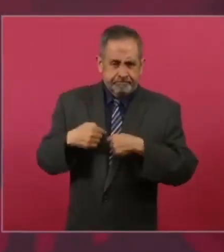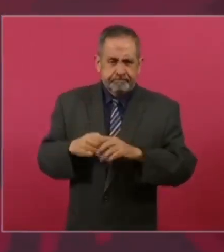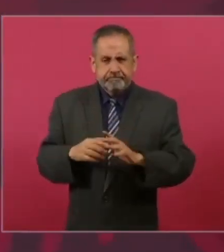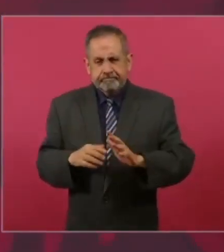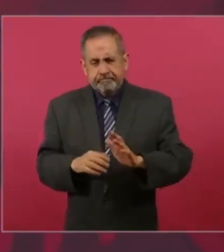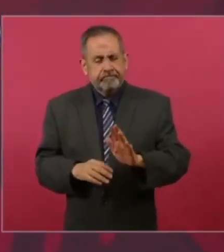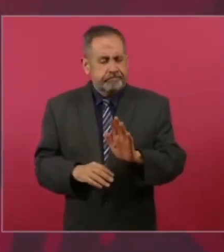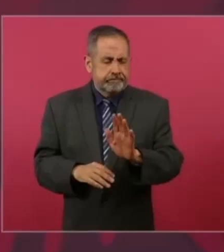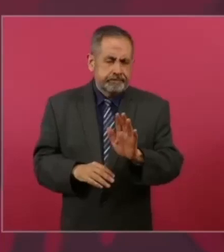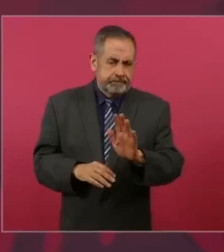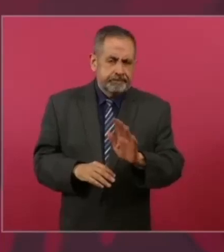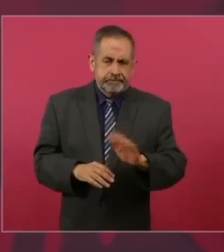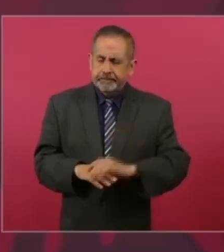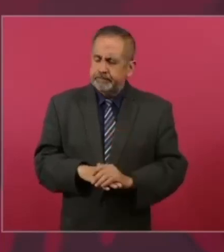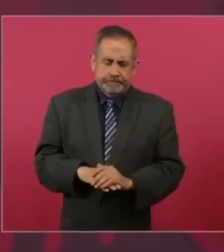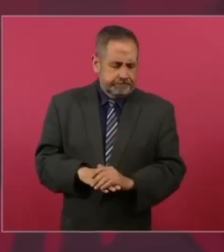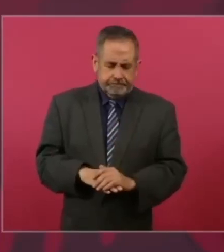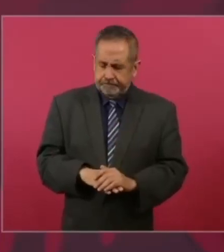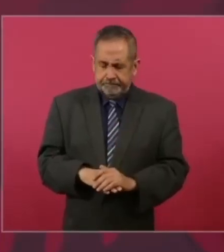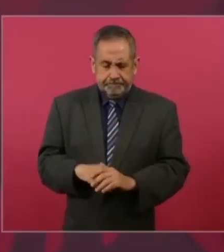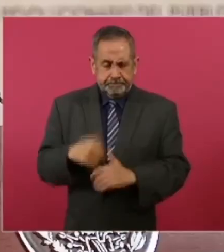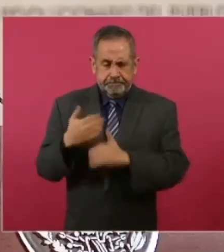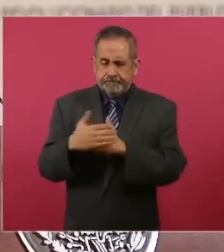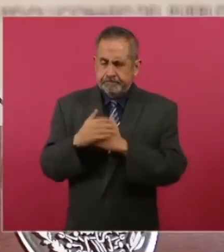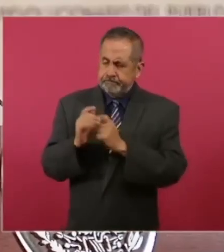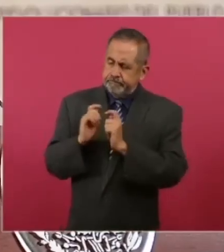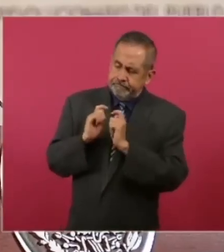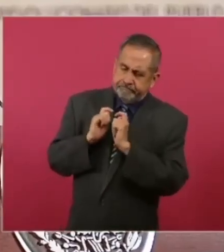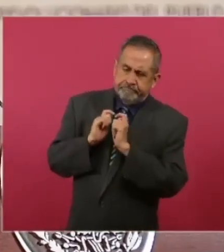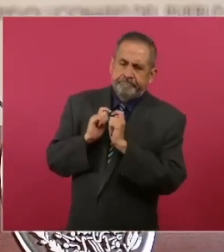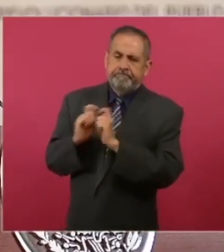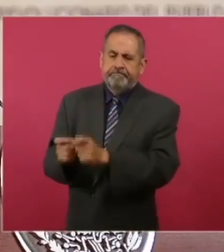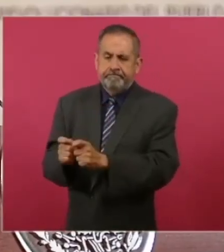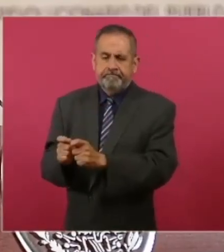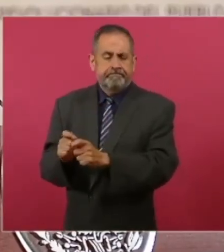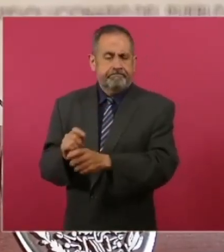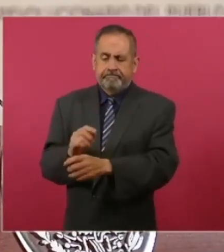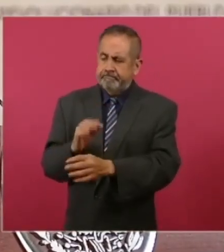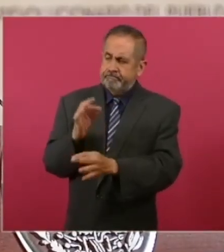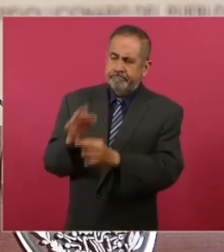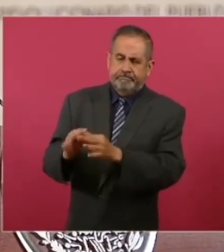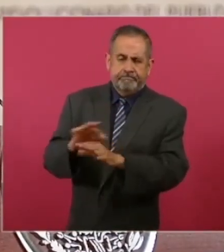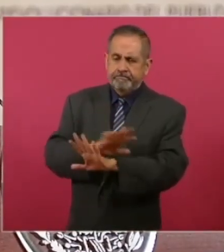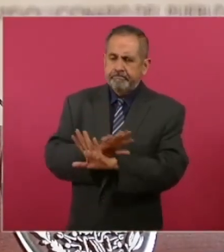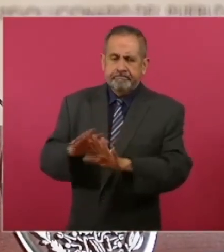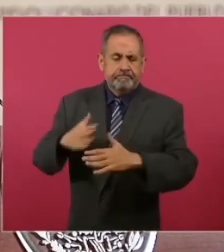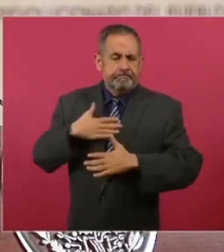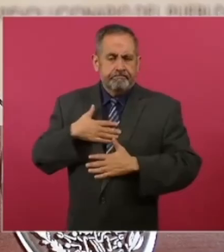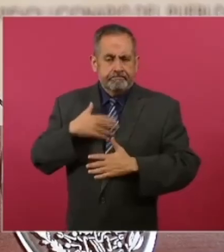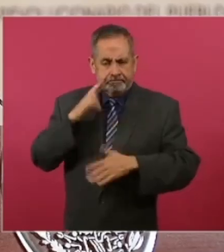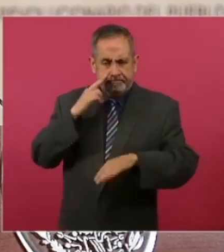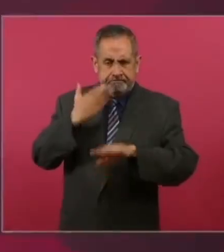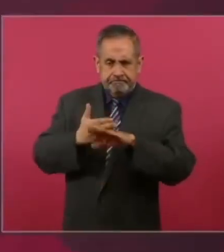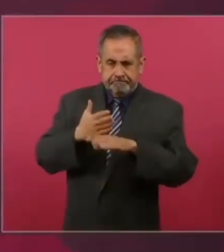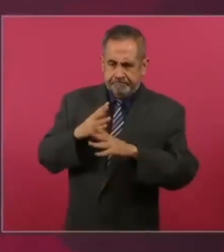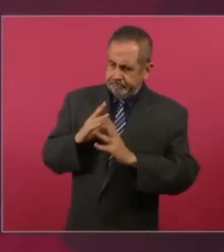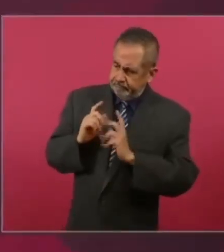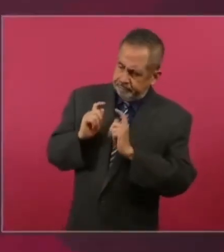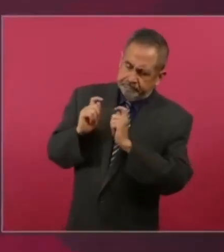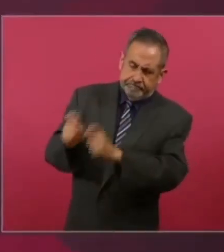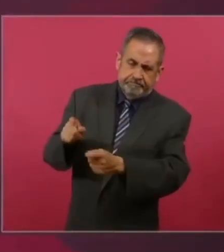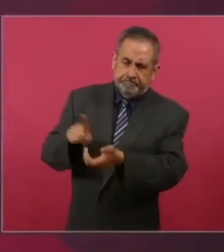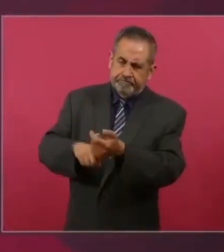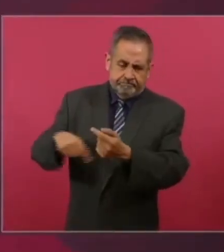Entonces, ya entrego esa responsabilidad